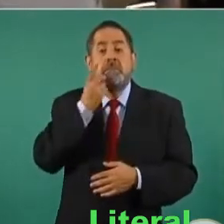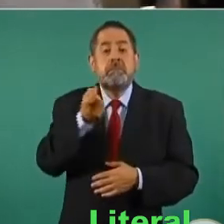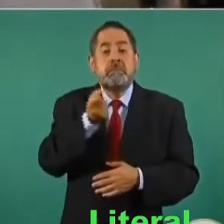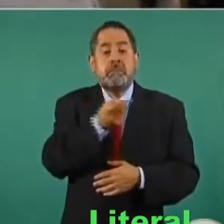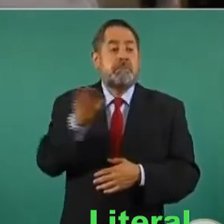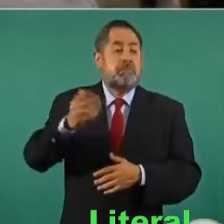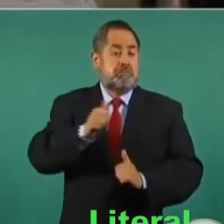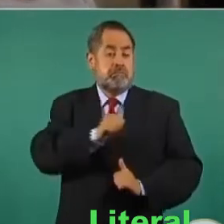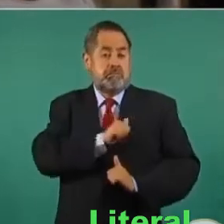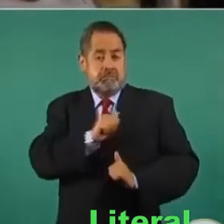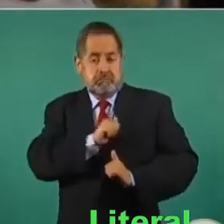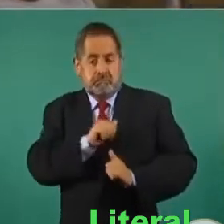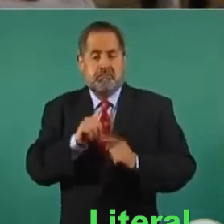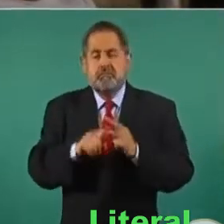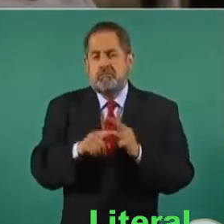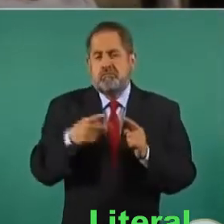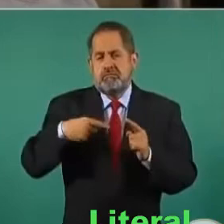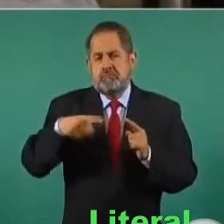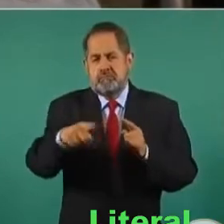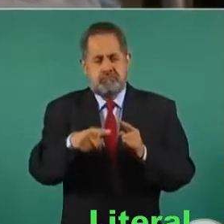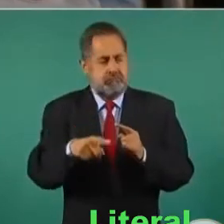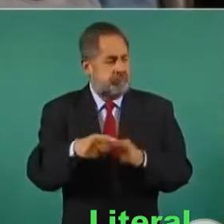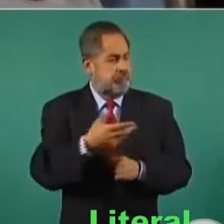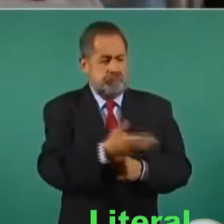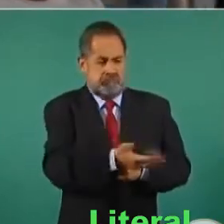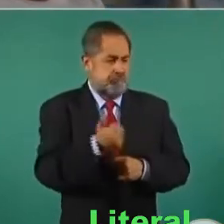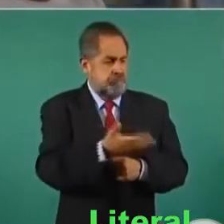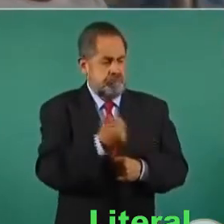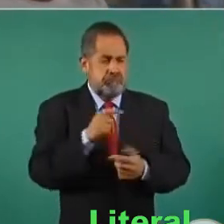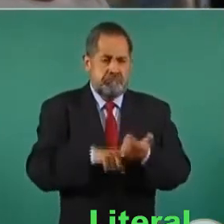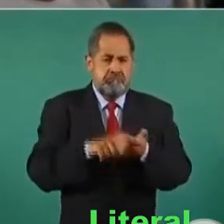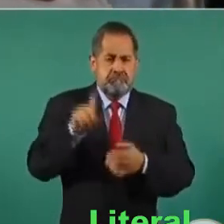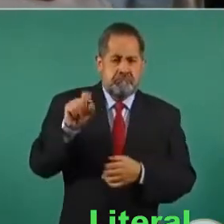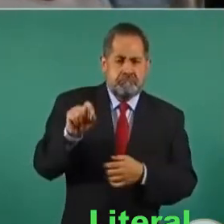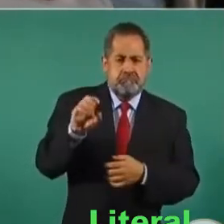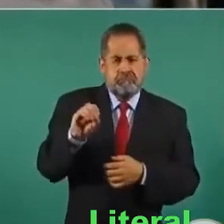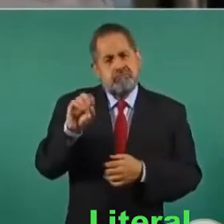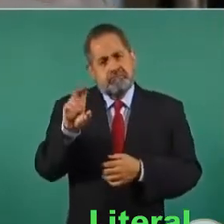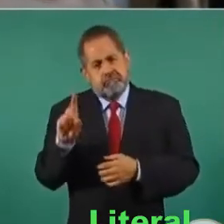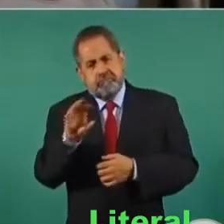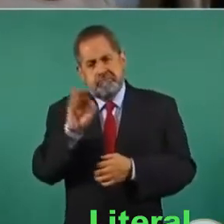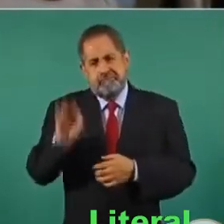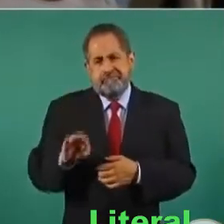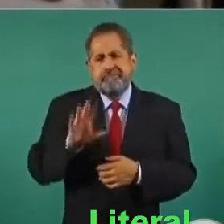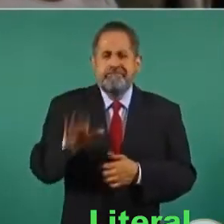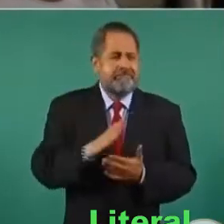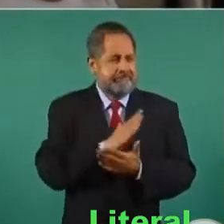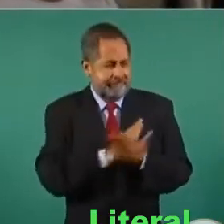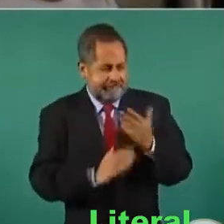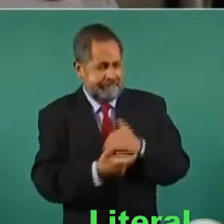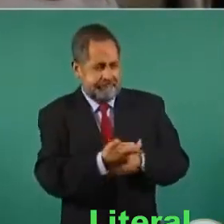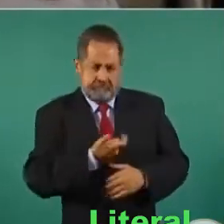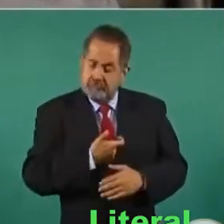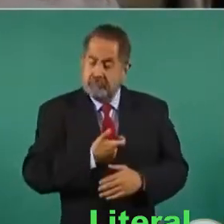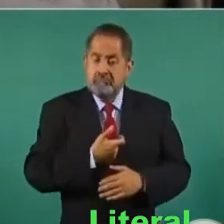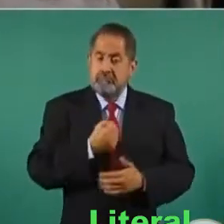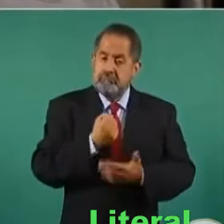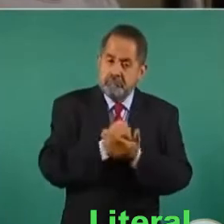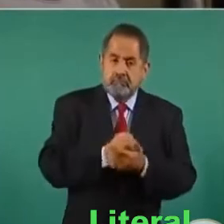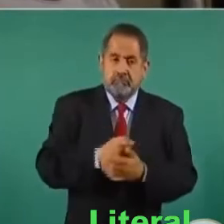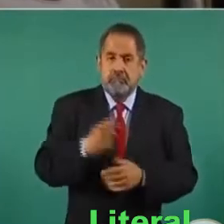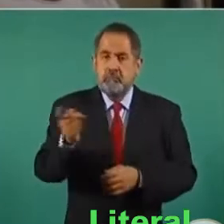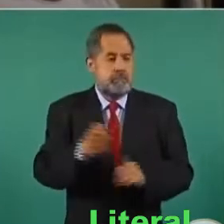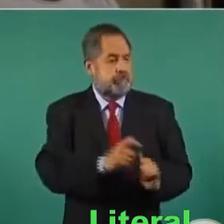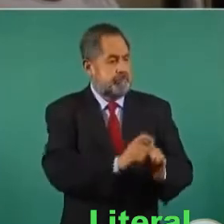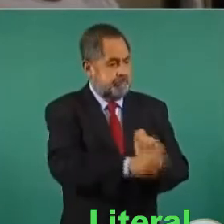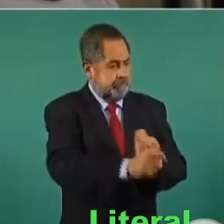intermediarios les piden alrededor de entre el 20 y 30% de una especie de moche. Se les paga en